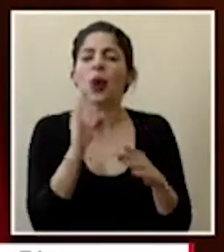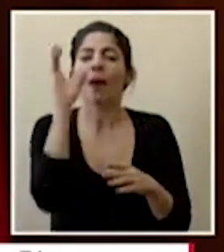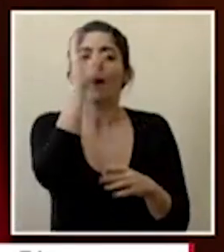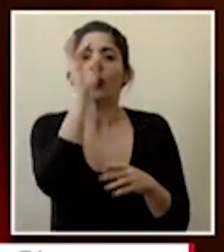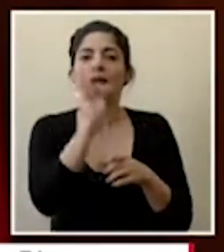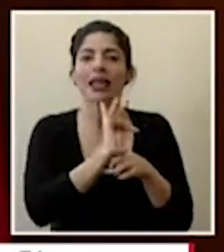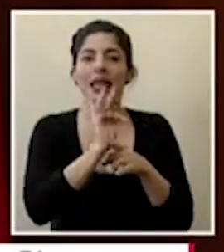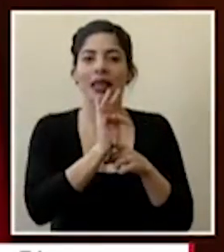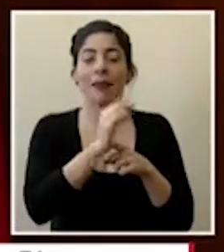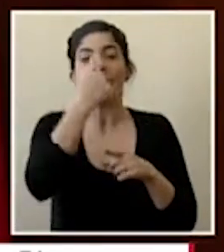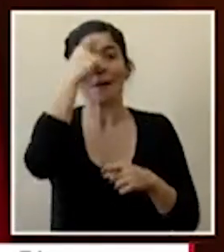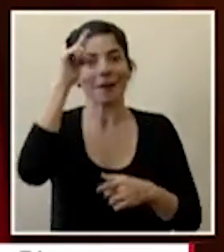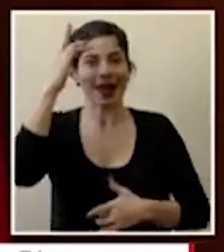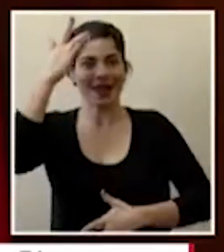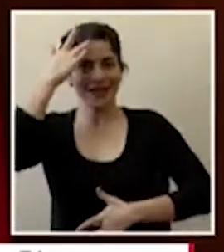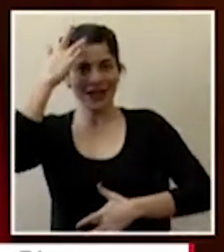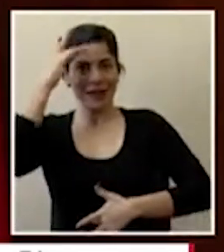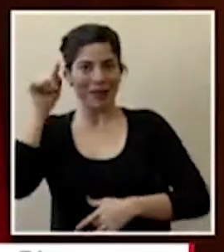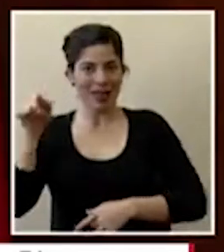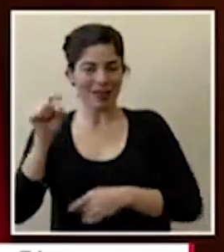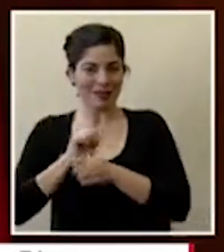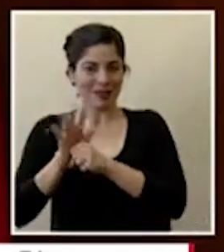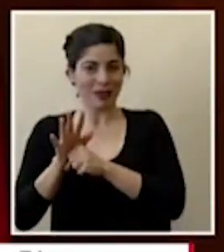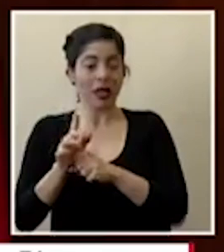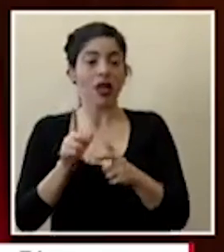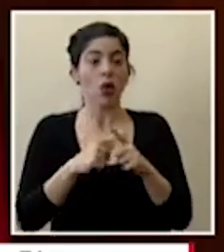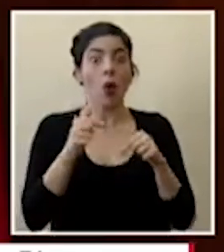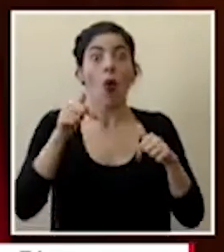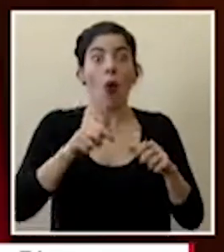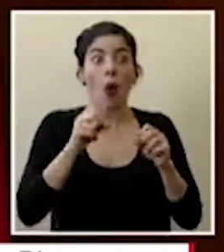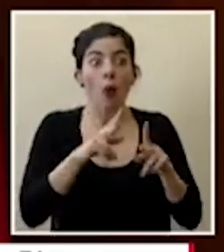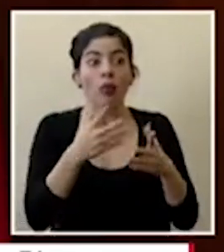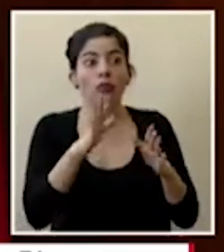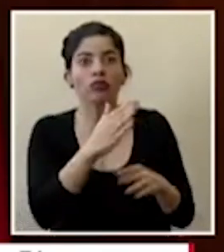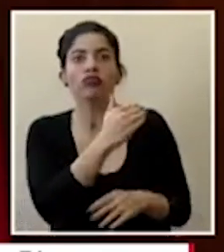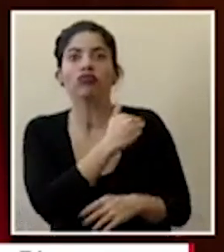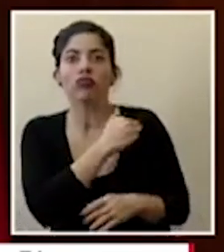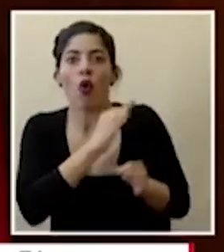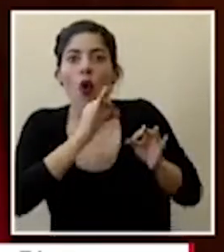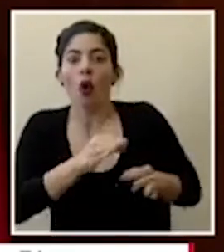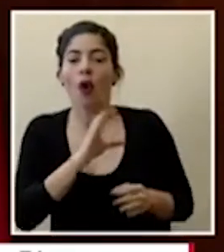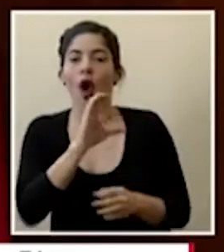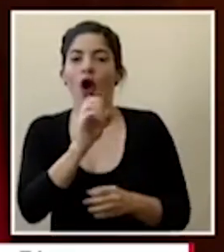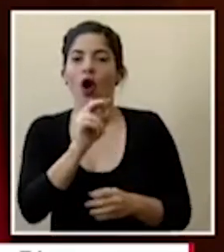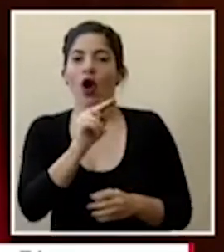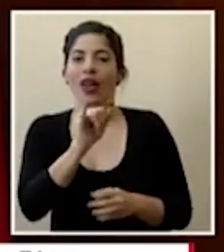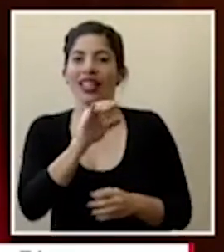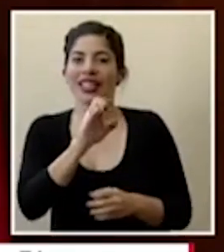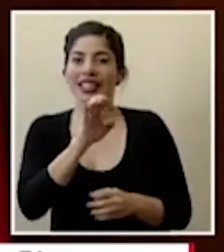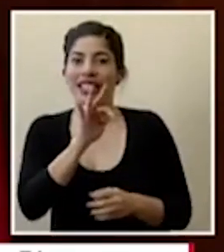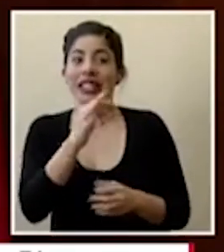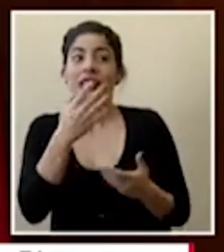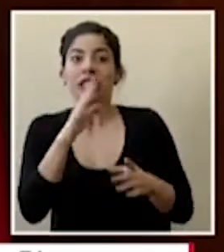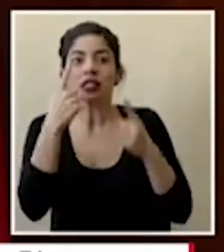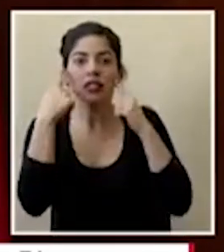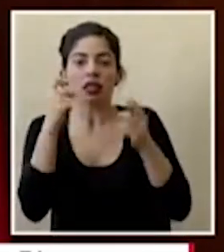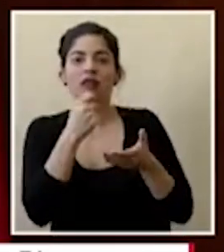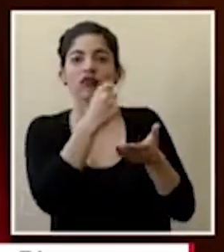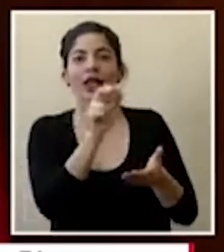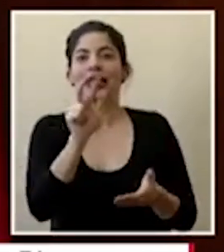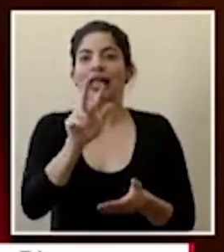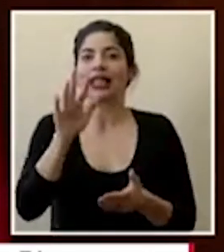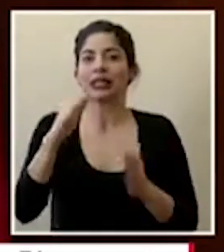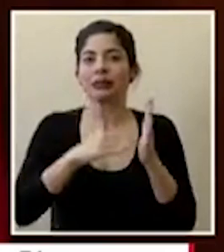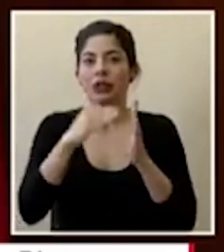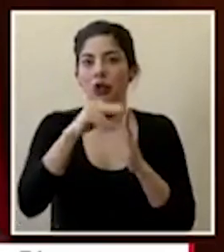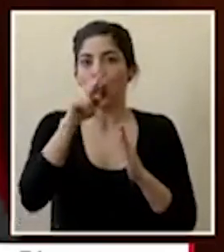enfermedad hemos tenido la oportunidad y pues hoy se me confirmó por parte del conisit que hemos podido apoyar con 35 millones de colones